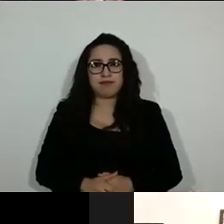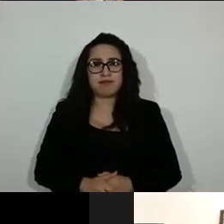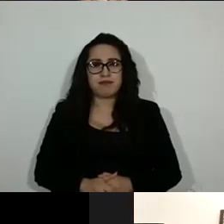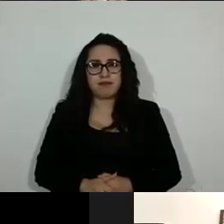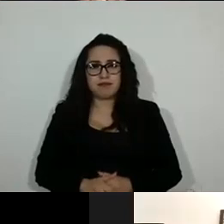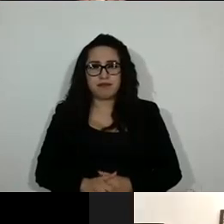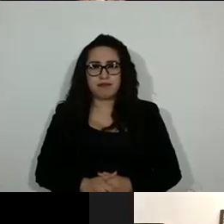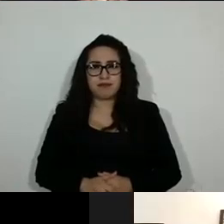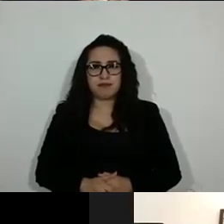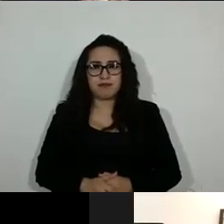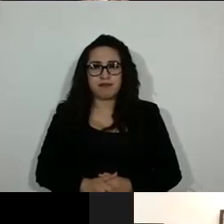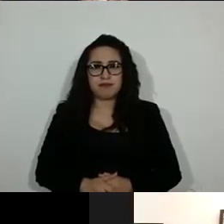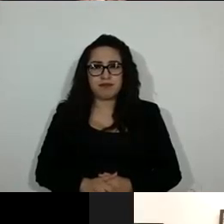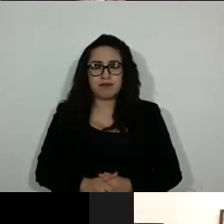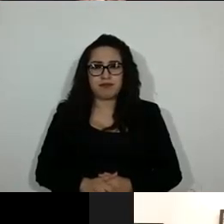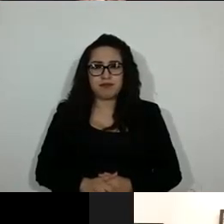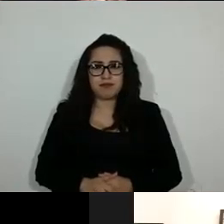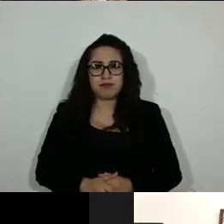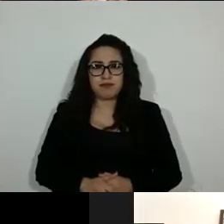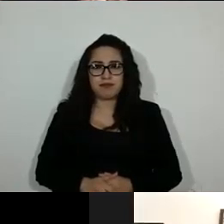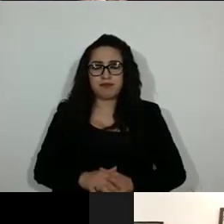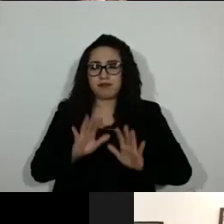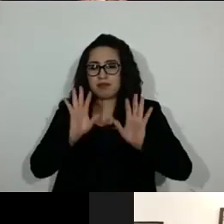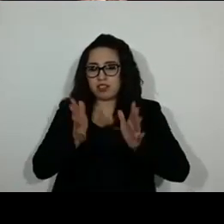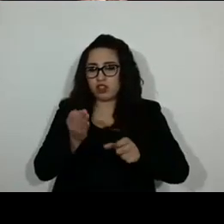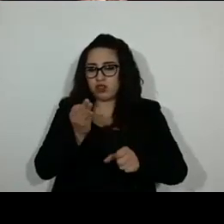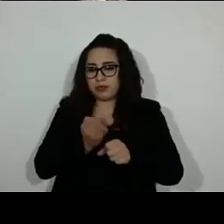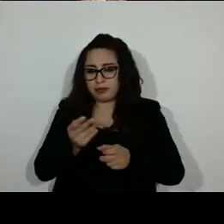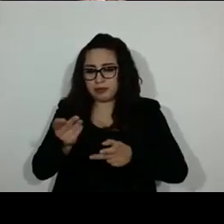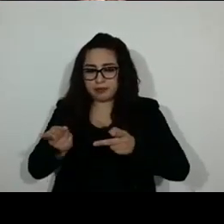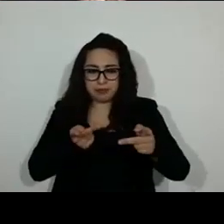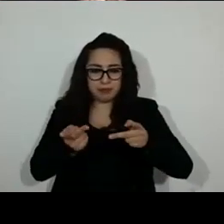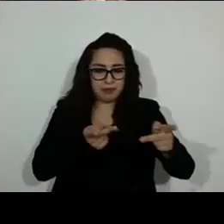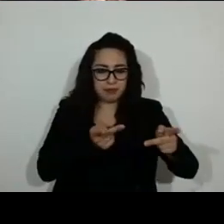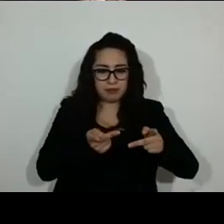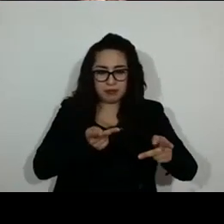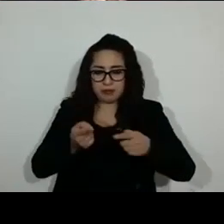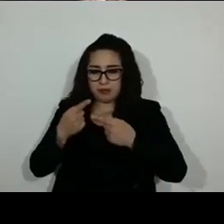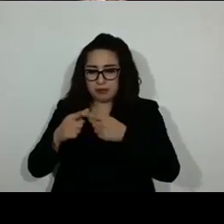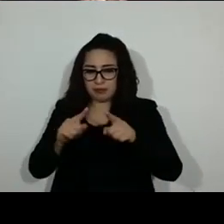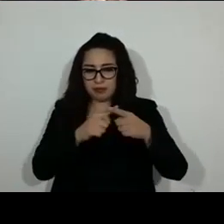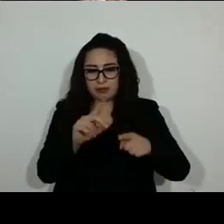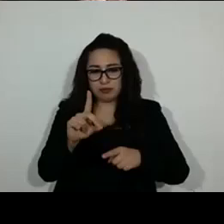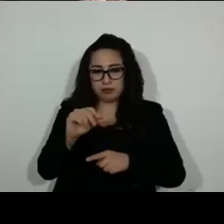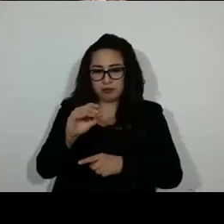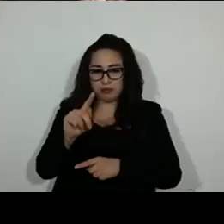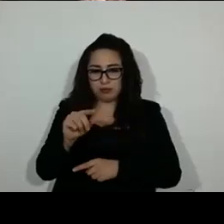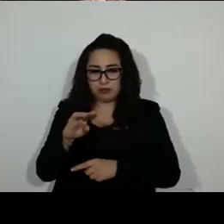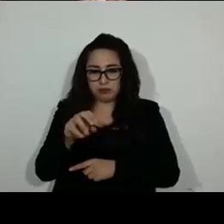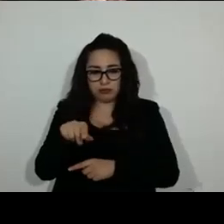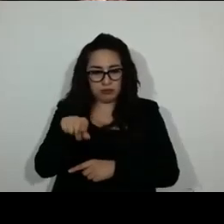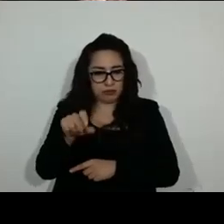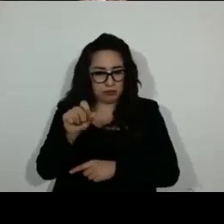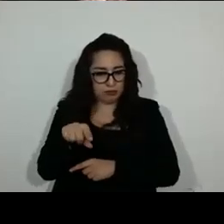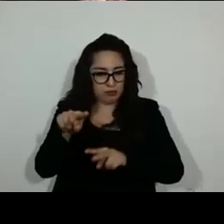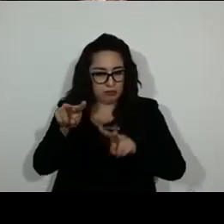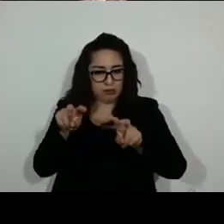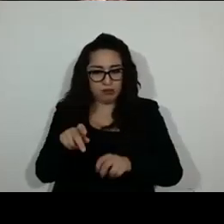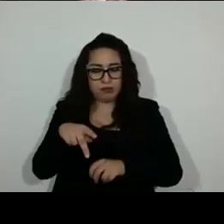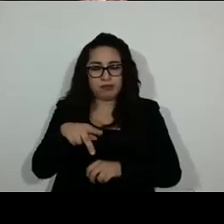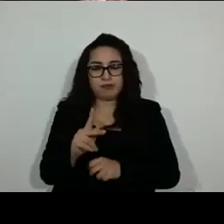De hecho, hemos estado trabajando ya en la preparación de los dictámenes de estos temas. Sin embargo,